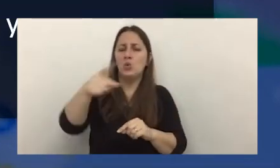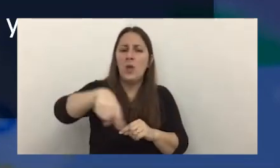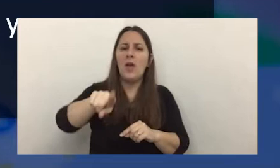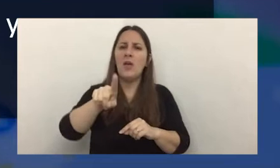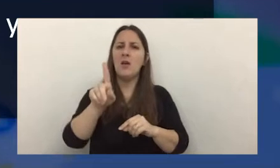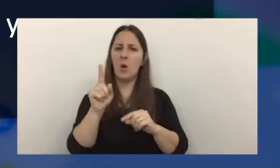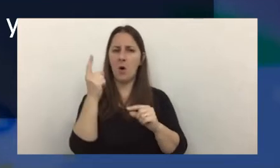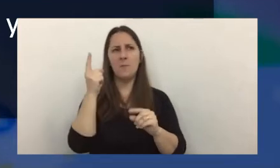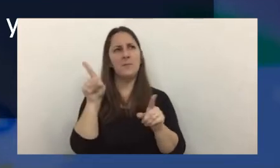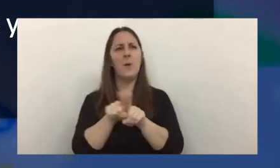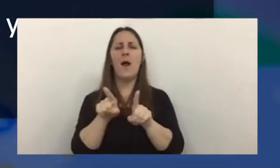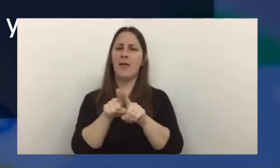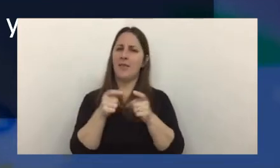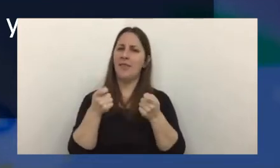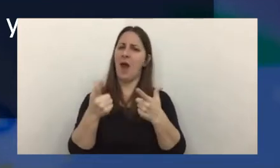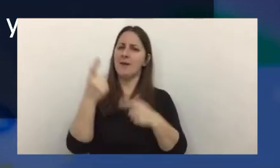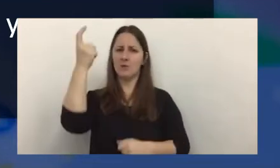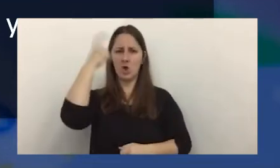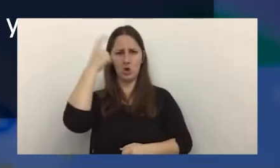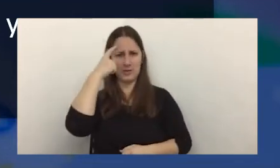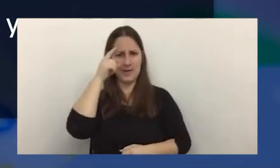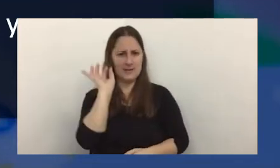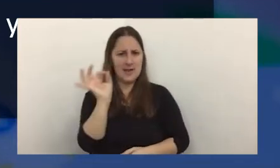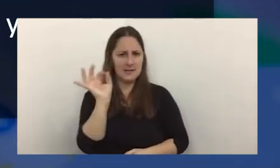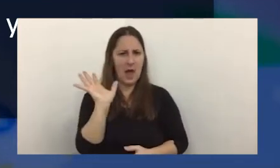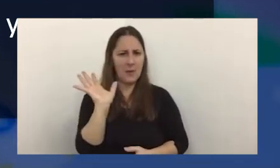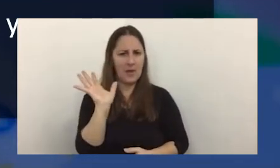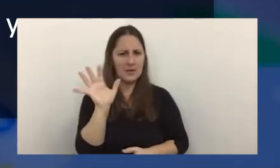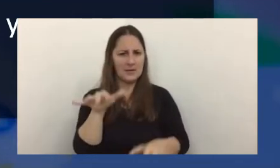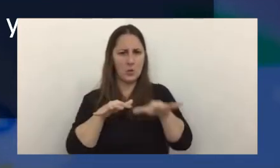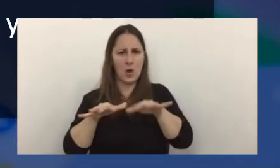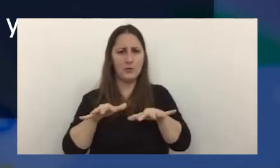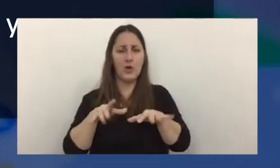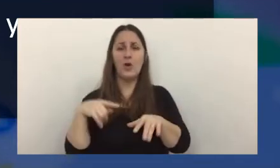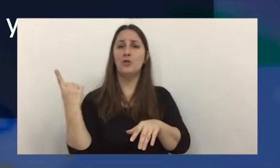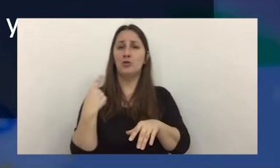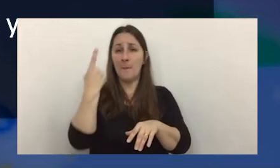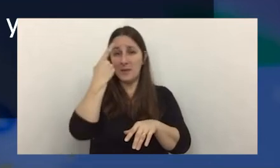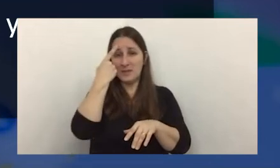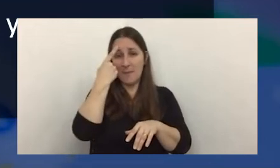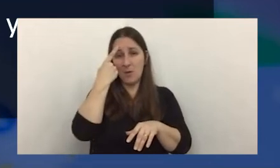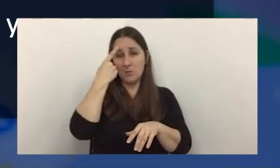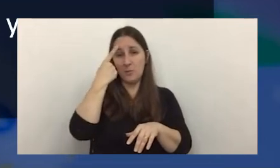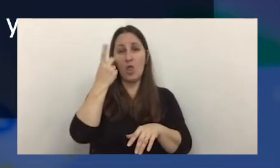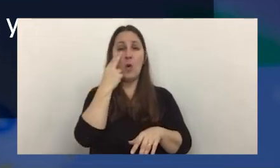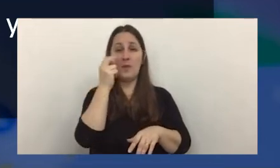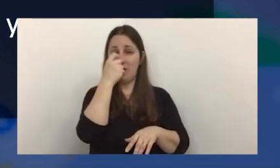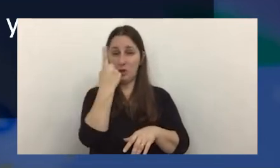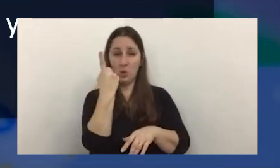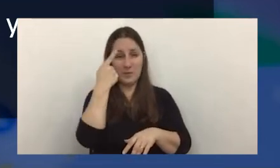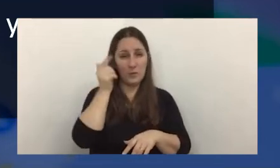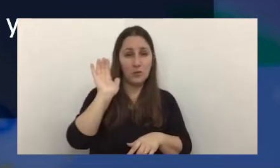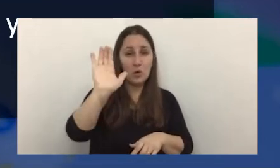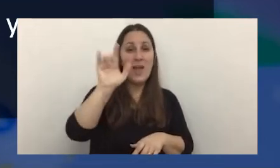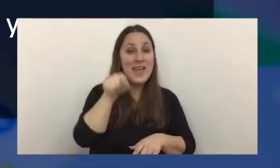y generarles conciencia nuestra proyección tal y como lo hicimos hacia finales del 2021 es que